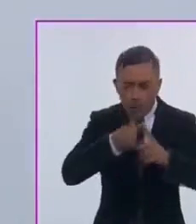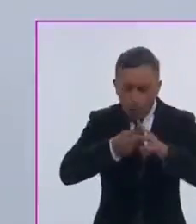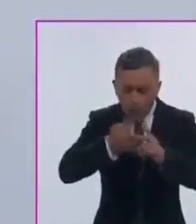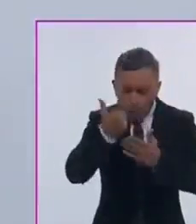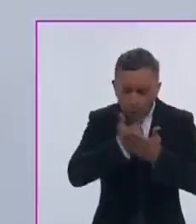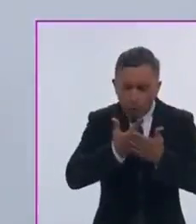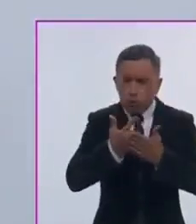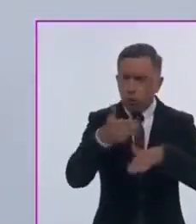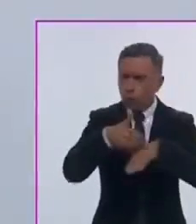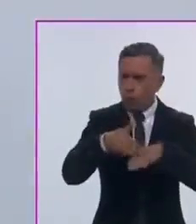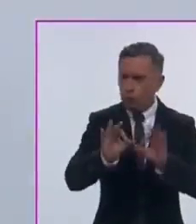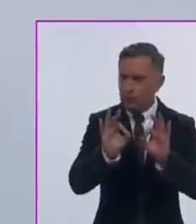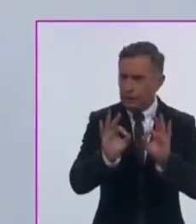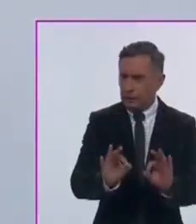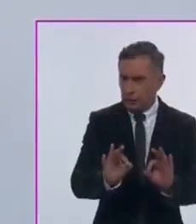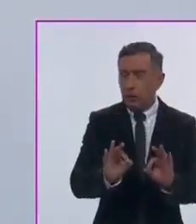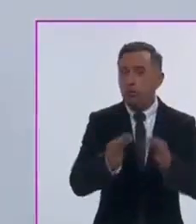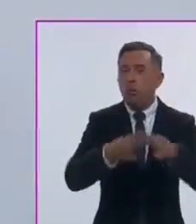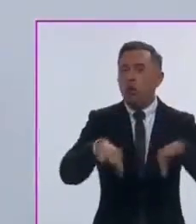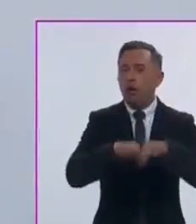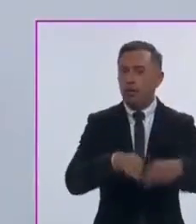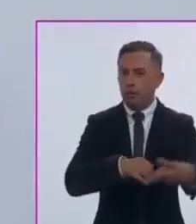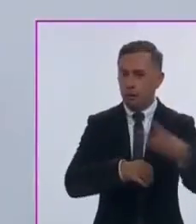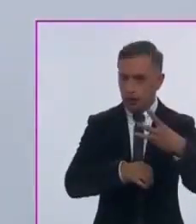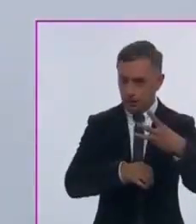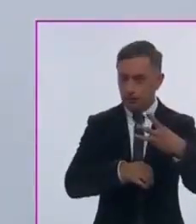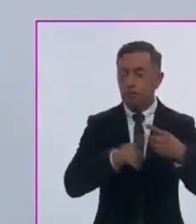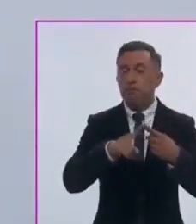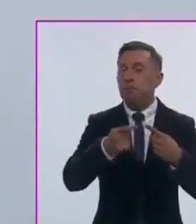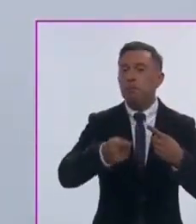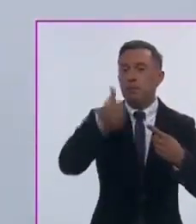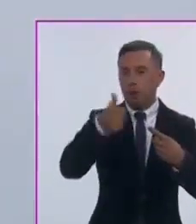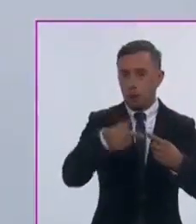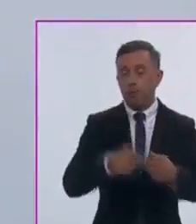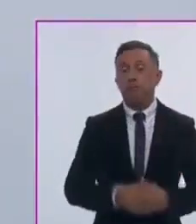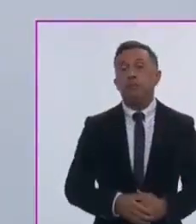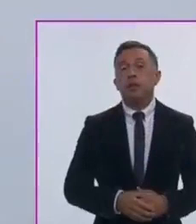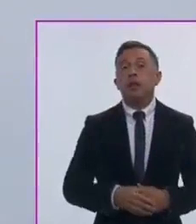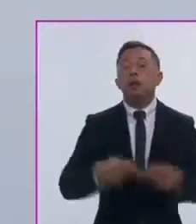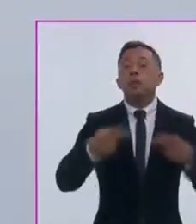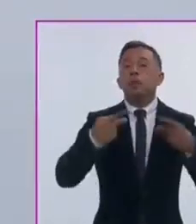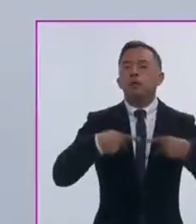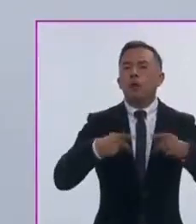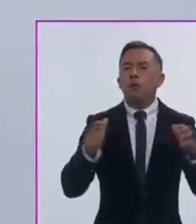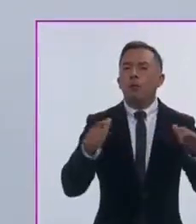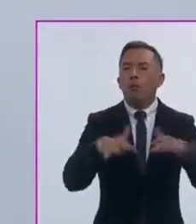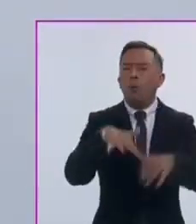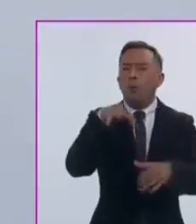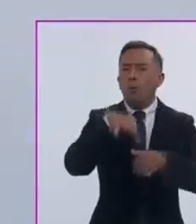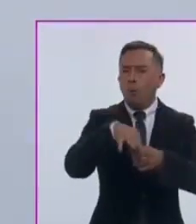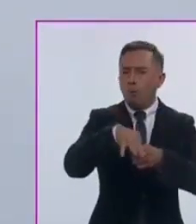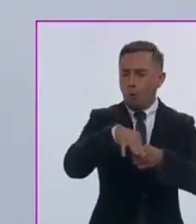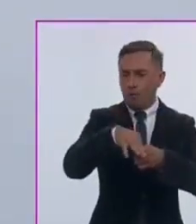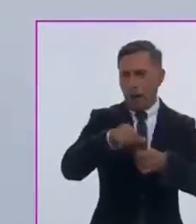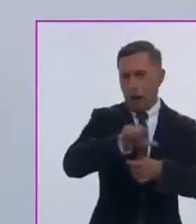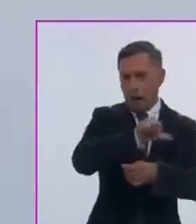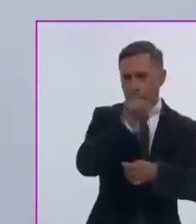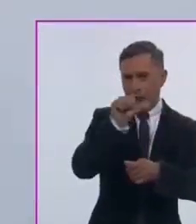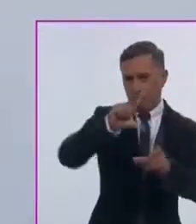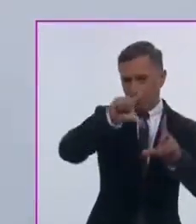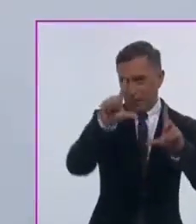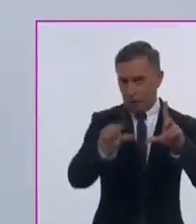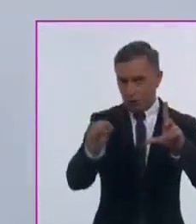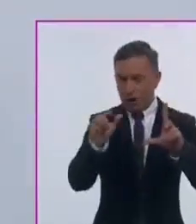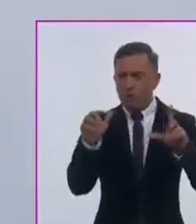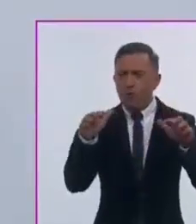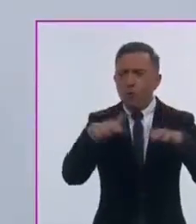tres datos de gran relevancia. Primero, el porcentaje estimado de participación en la jornada electoral federal a